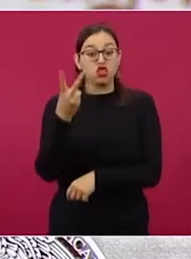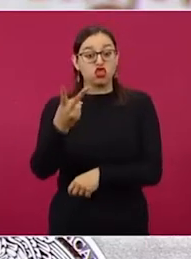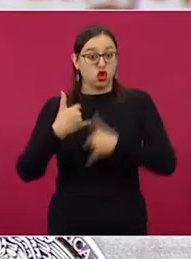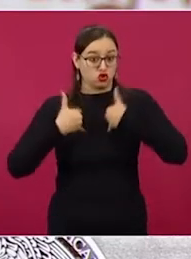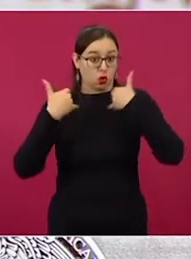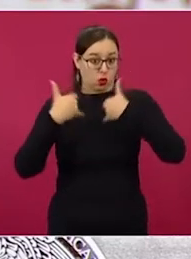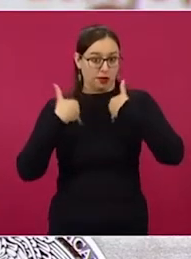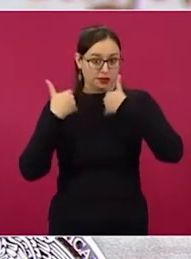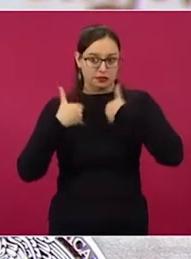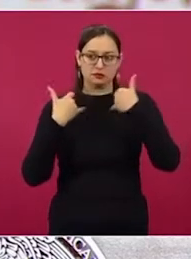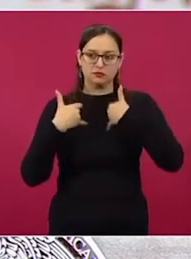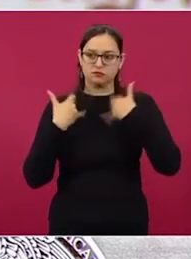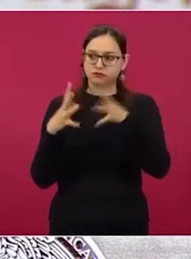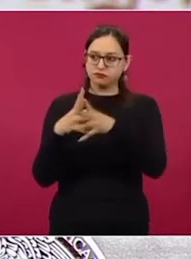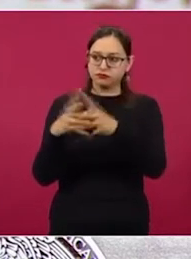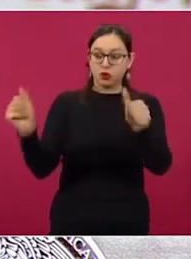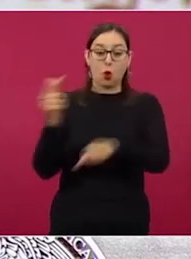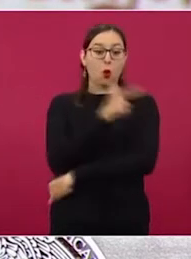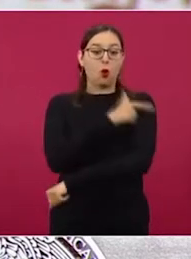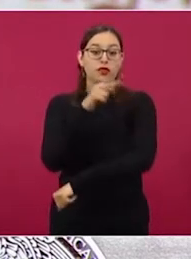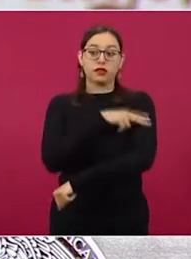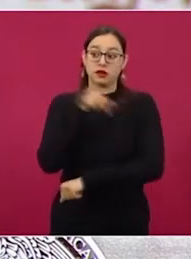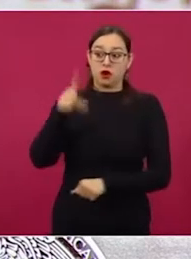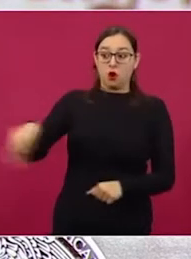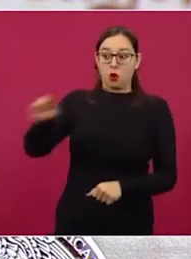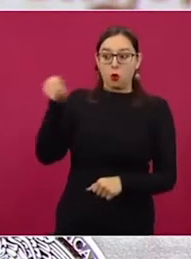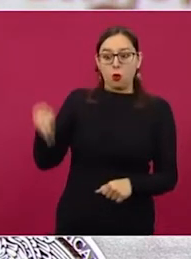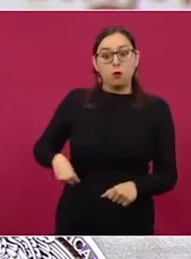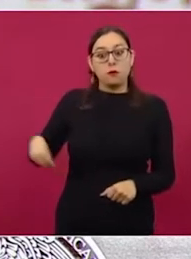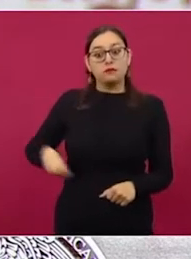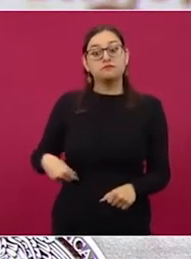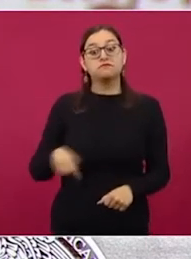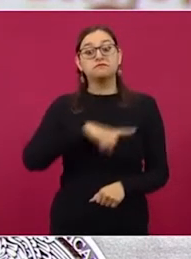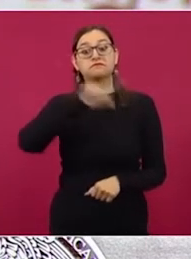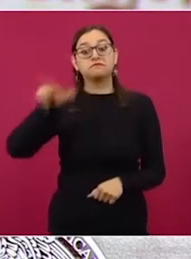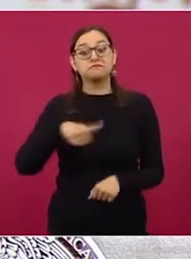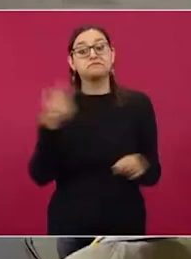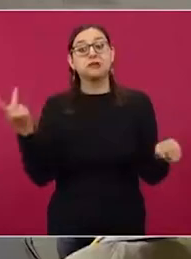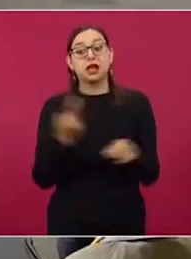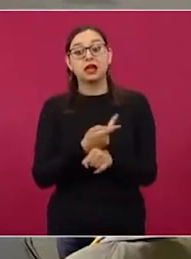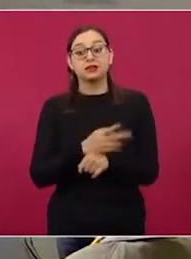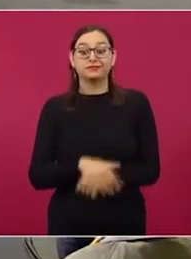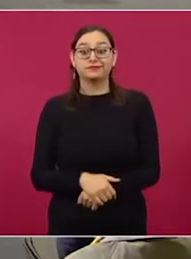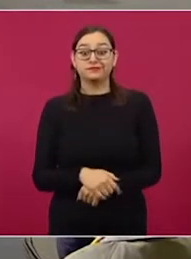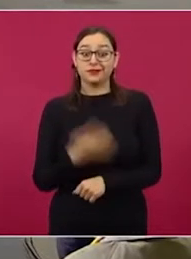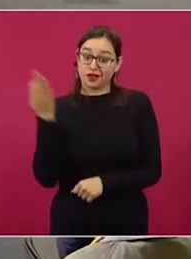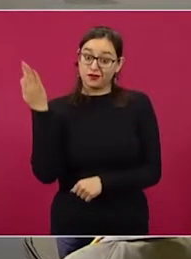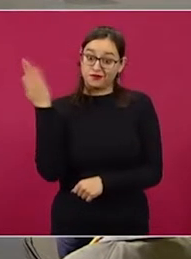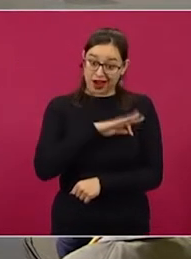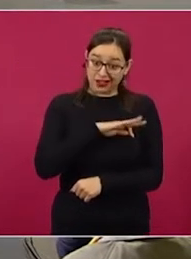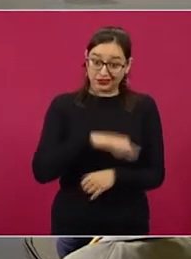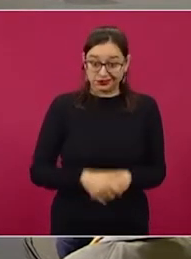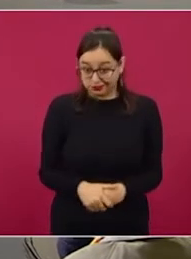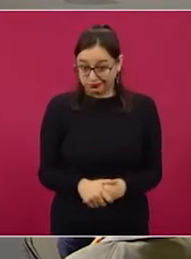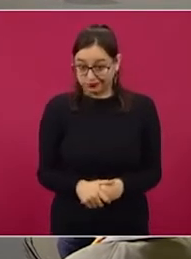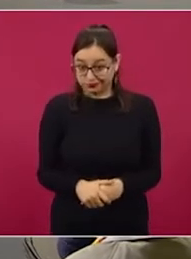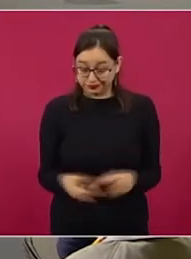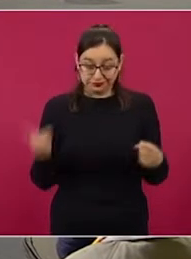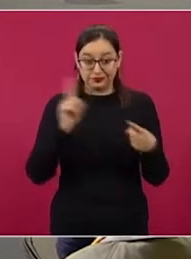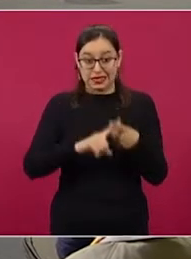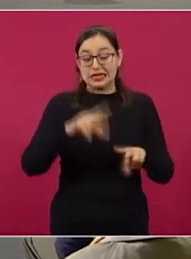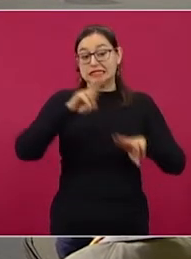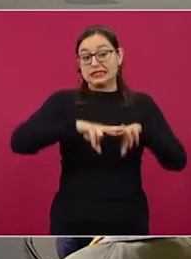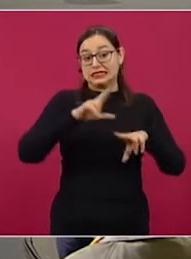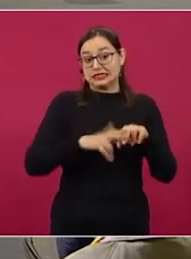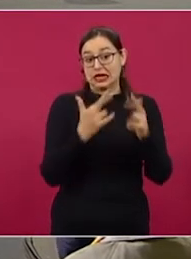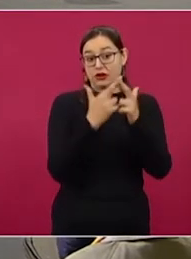Michoacán. Esa información resultó falsa. Fue publicada primero por la Silla Rota, que difundió un video en